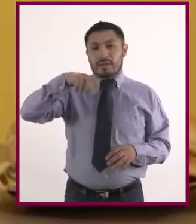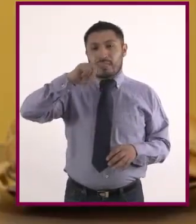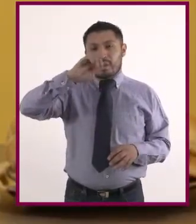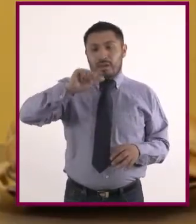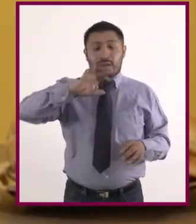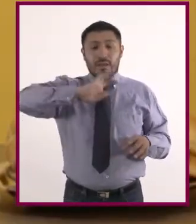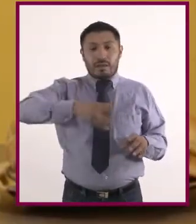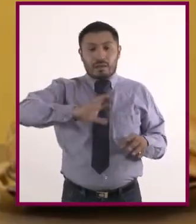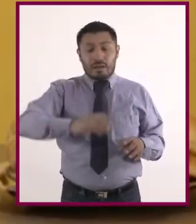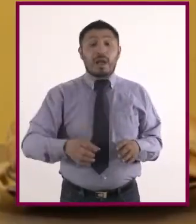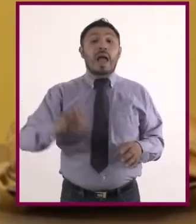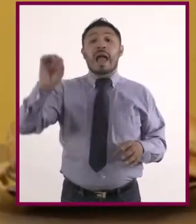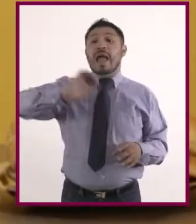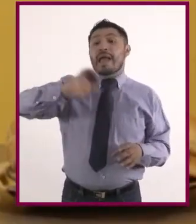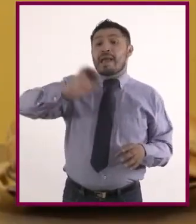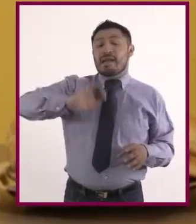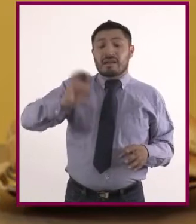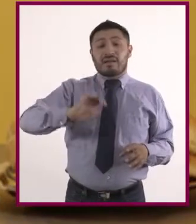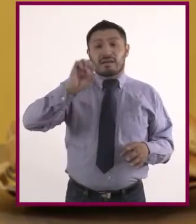Y sal.